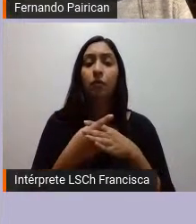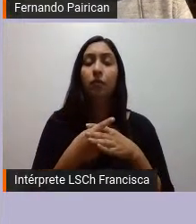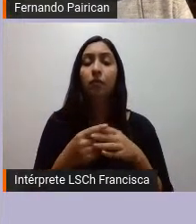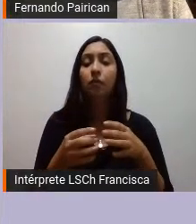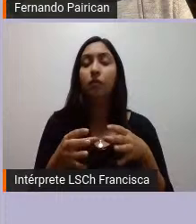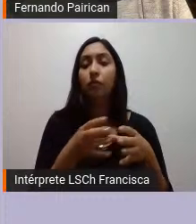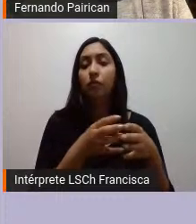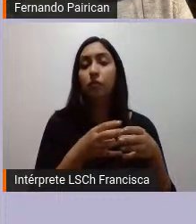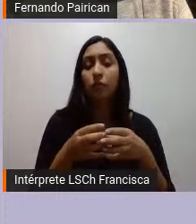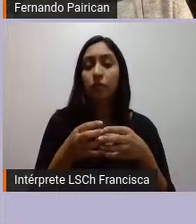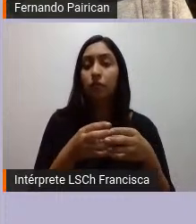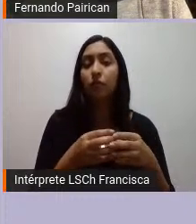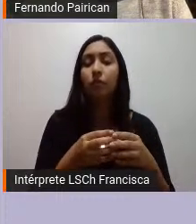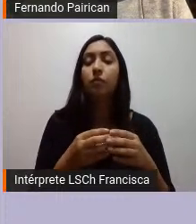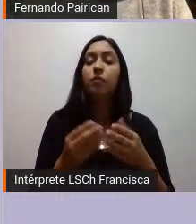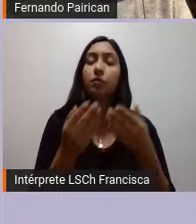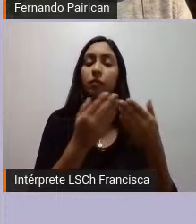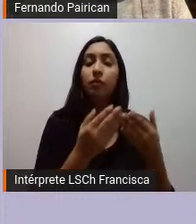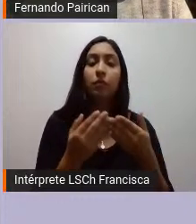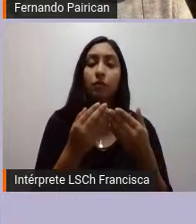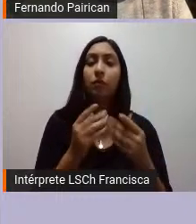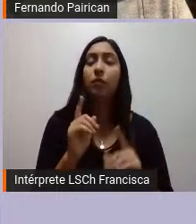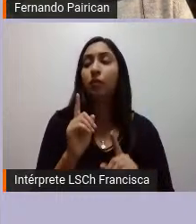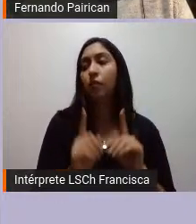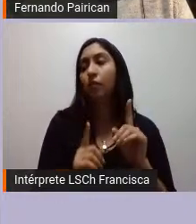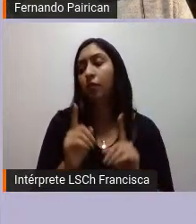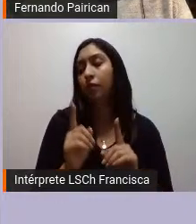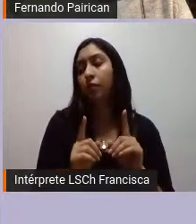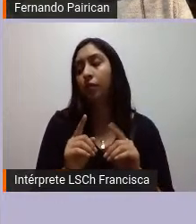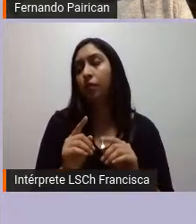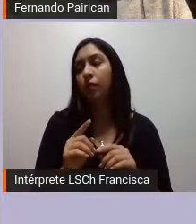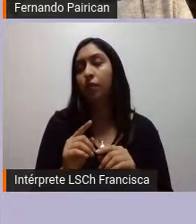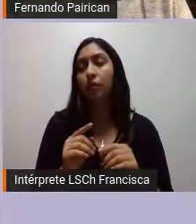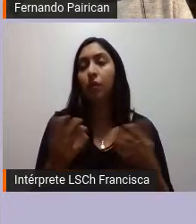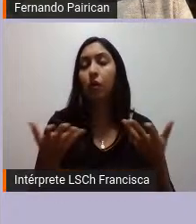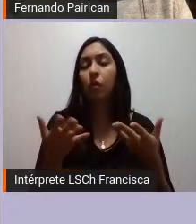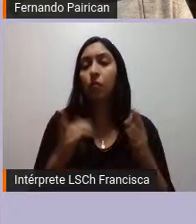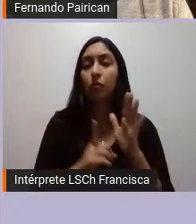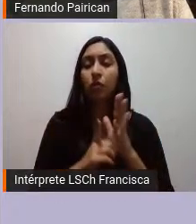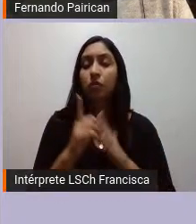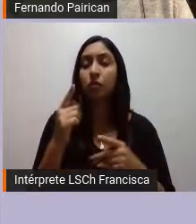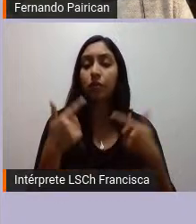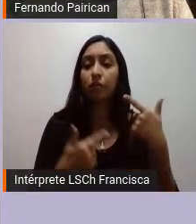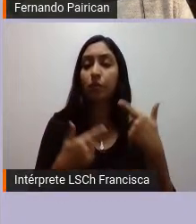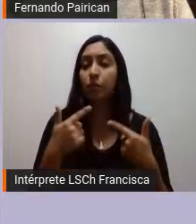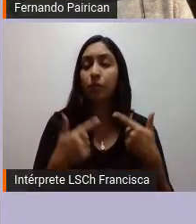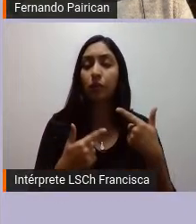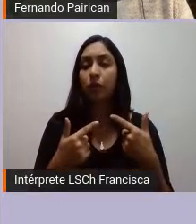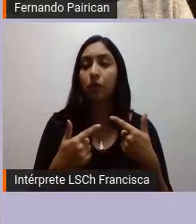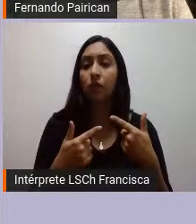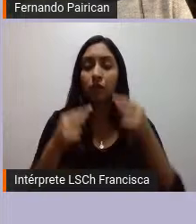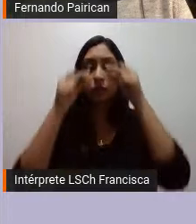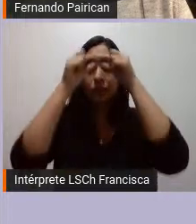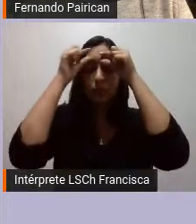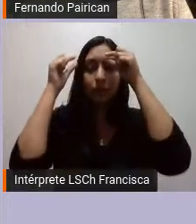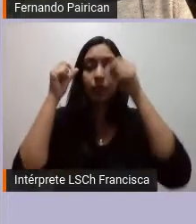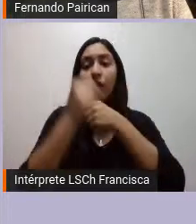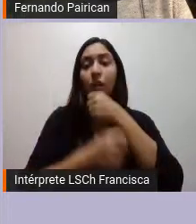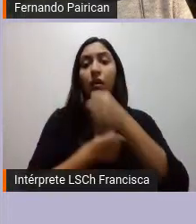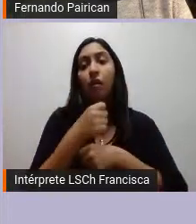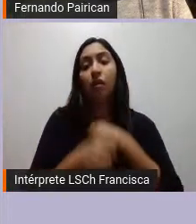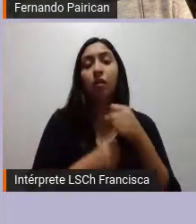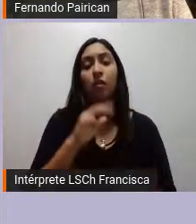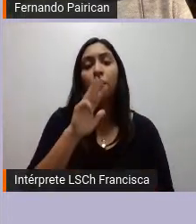están algunos están en los hogares mapuche están pensando cómo desarrollar una política para el pueblo mapuche el año 96 toman la decisión de